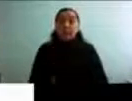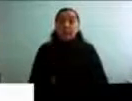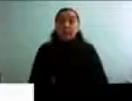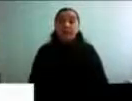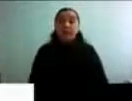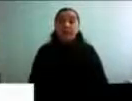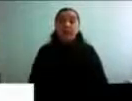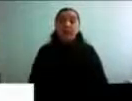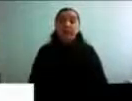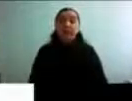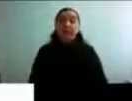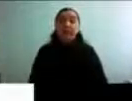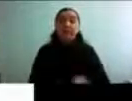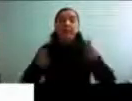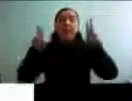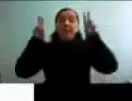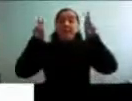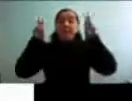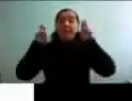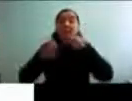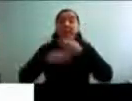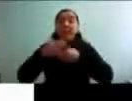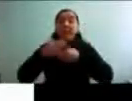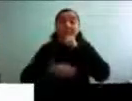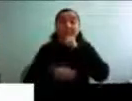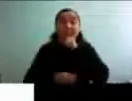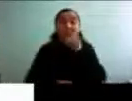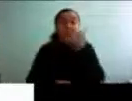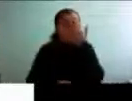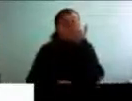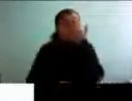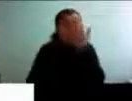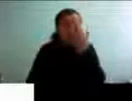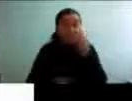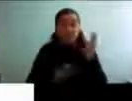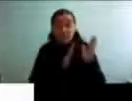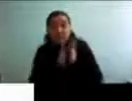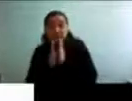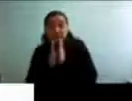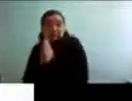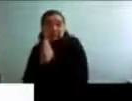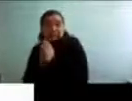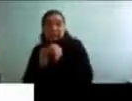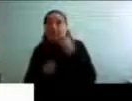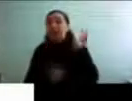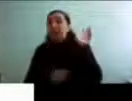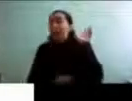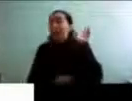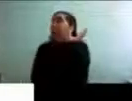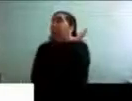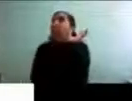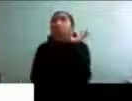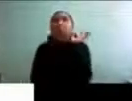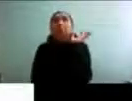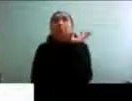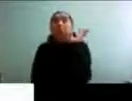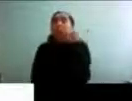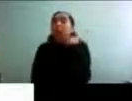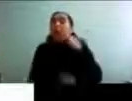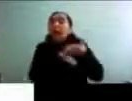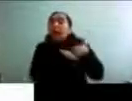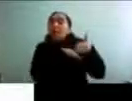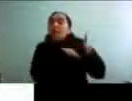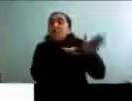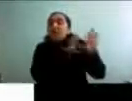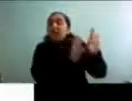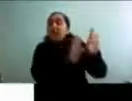Los temas del envejecer se enfrentan, no se les hace el quite, uno no se hace la lesa, uno no los deja al lado afuera de la puerta,